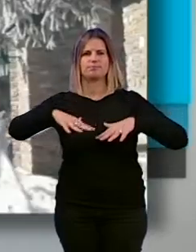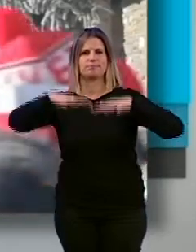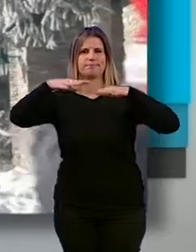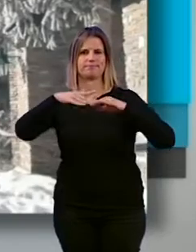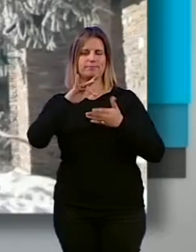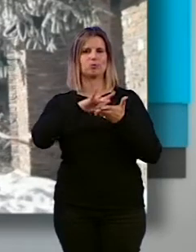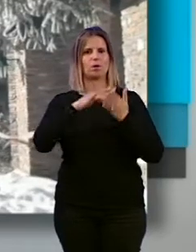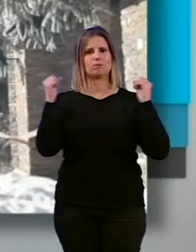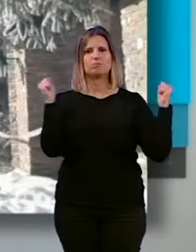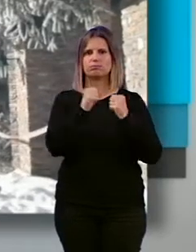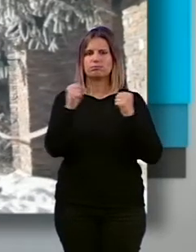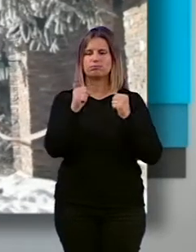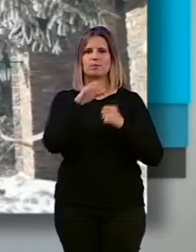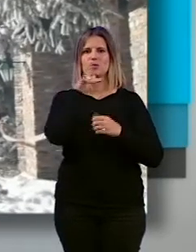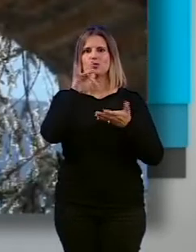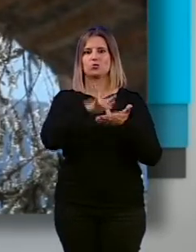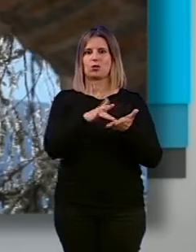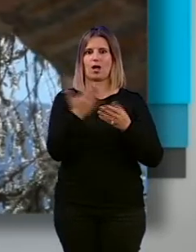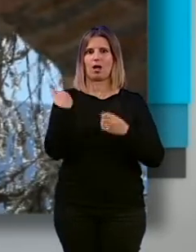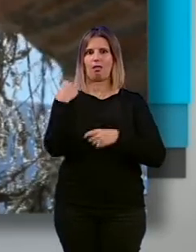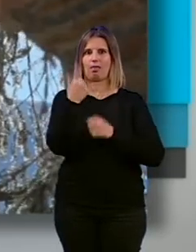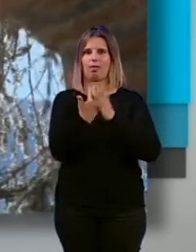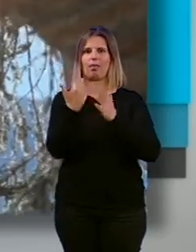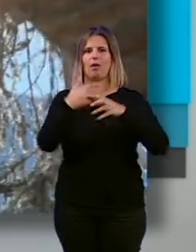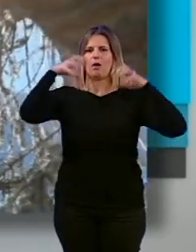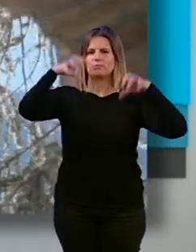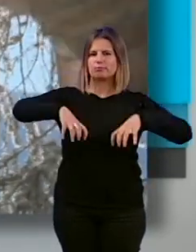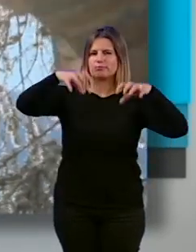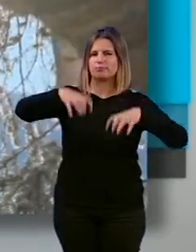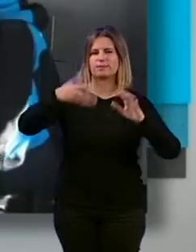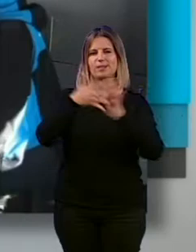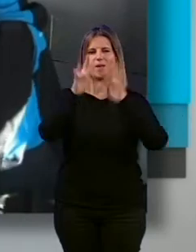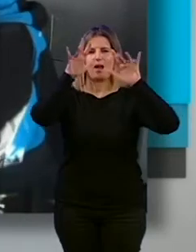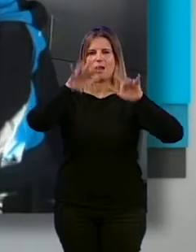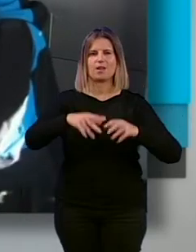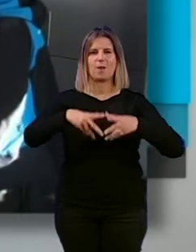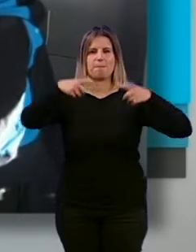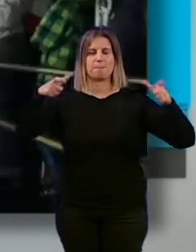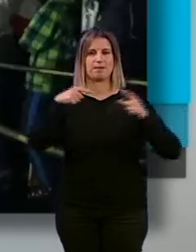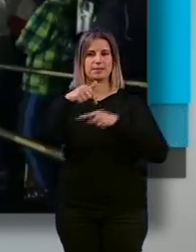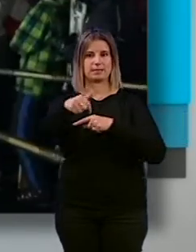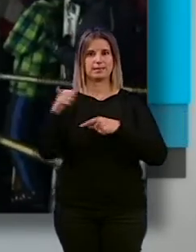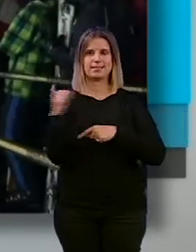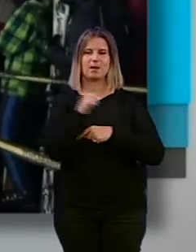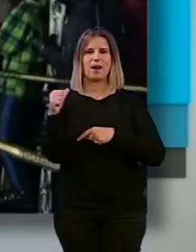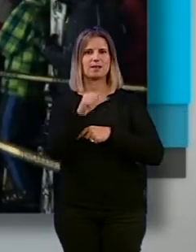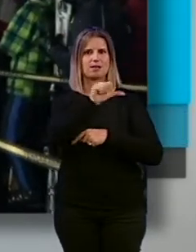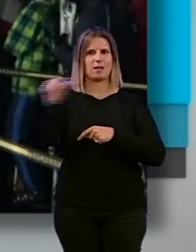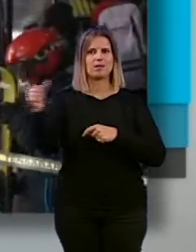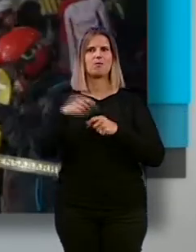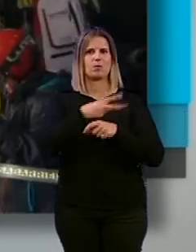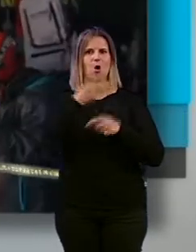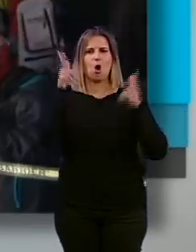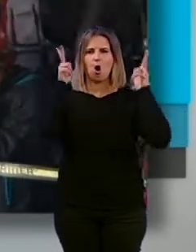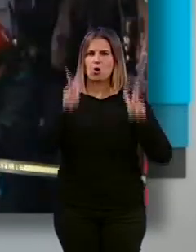invernal granadino tras las precipitaciones de los últimos días y abre la puerta a una Semana Santa con cifras de ocupación positivas.